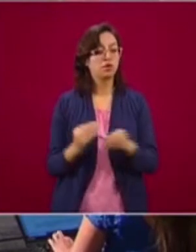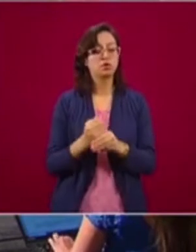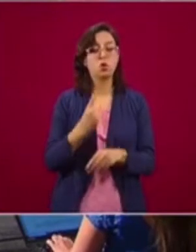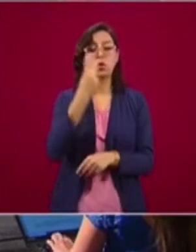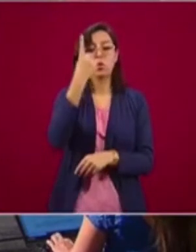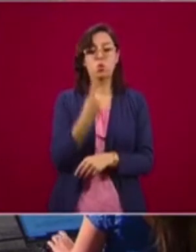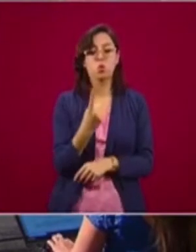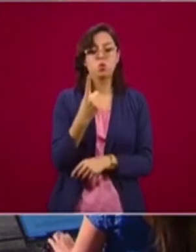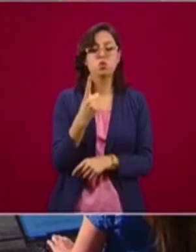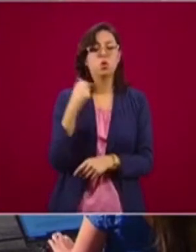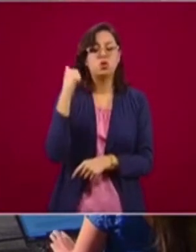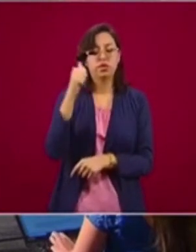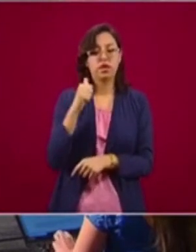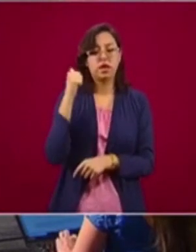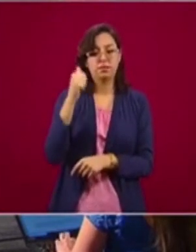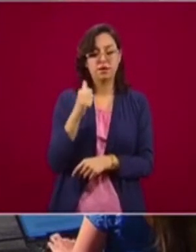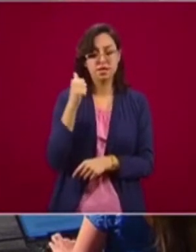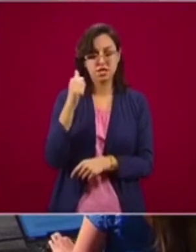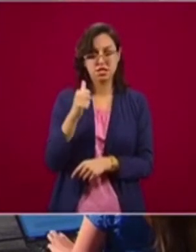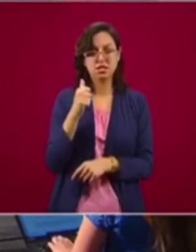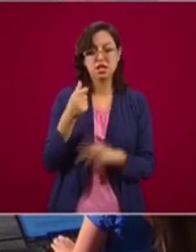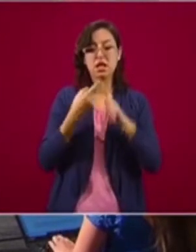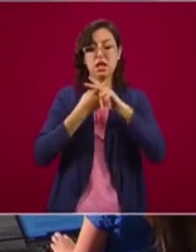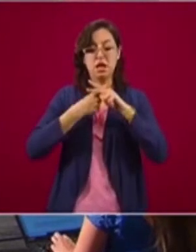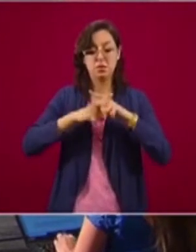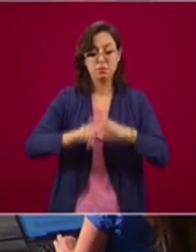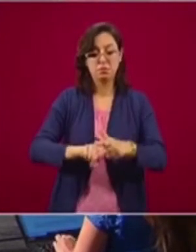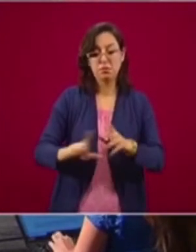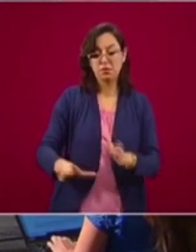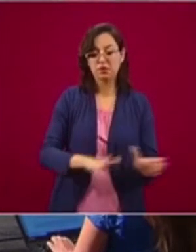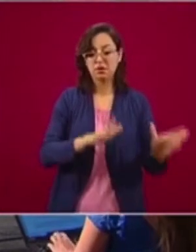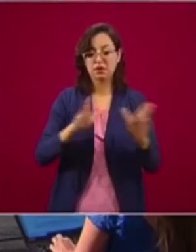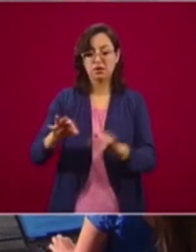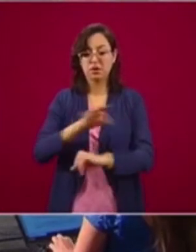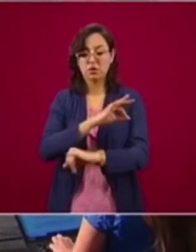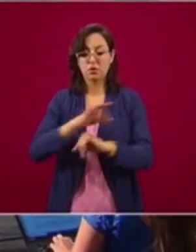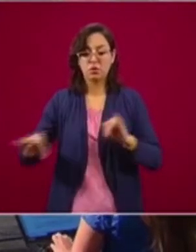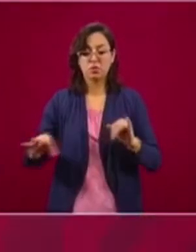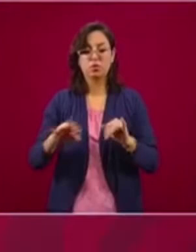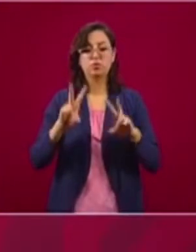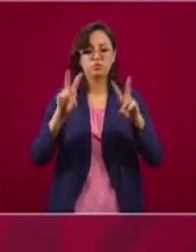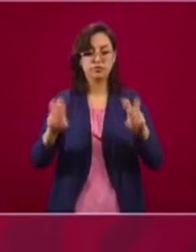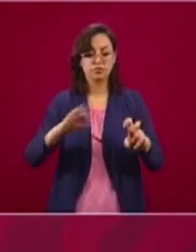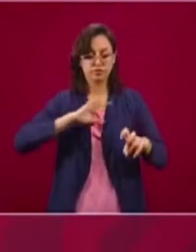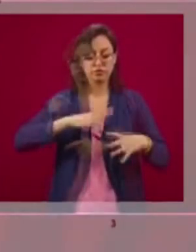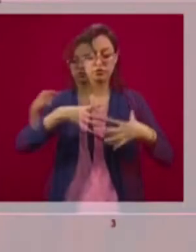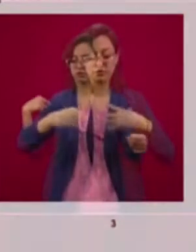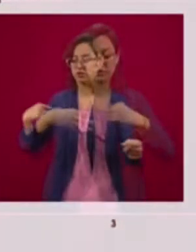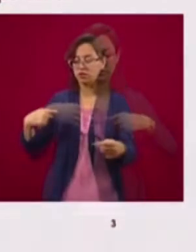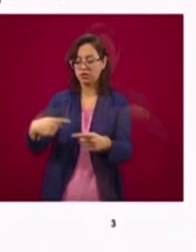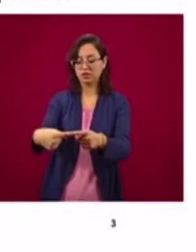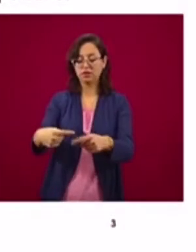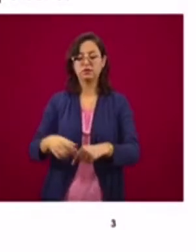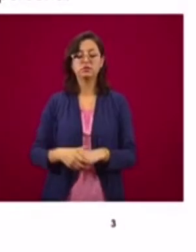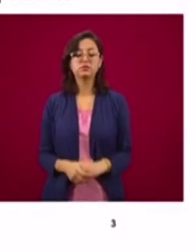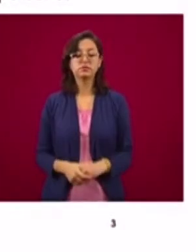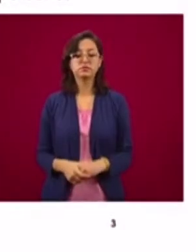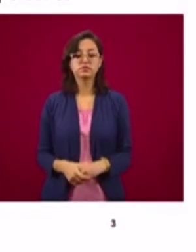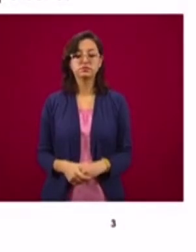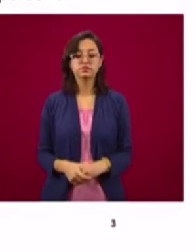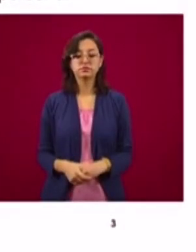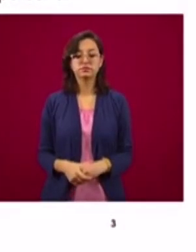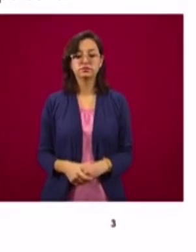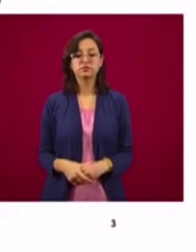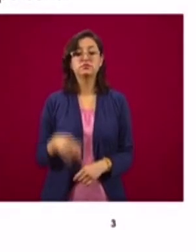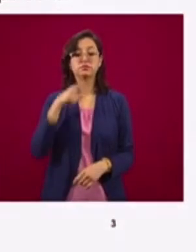el día que se anunció el inicio de la última fase en esta contingencia. Para